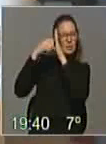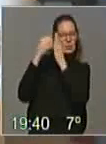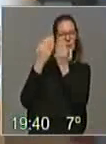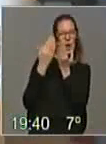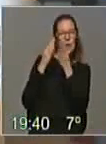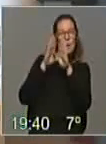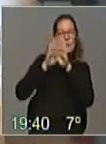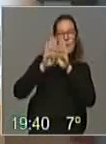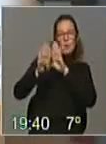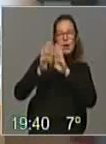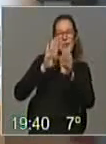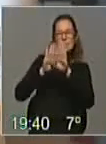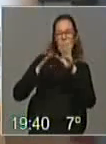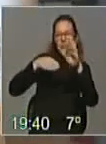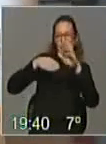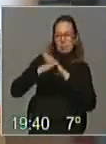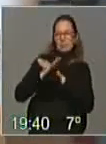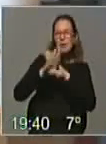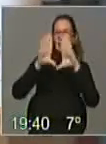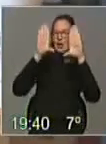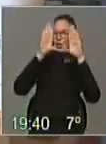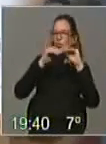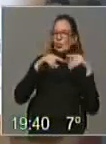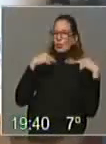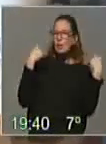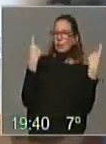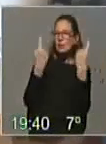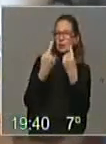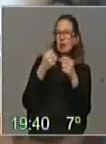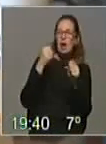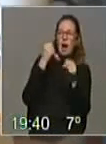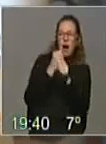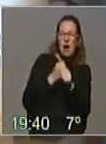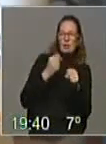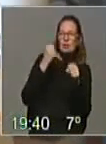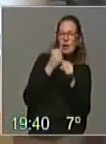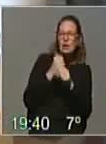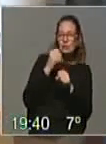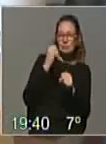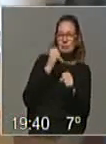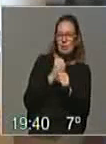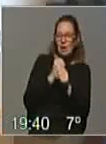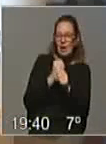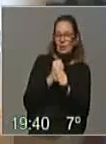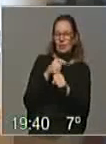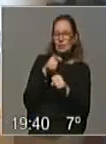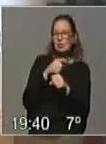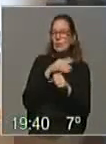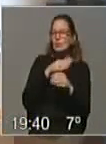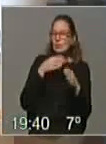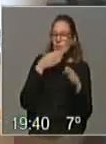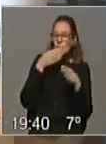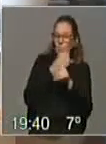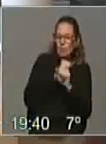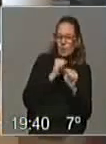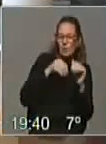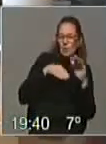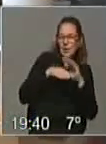puerta muy grande para que todos los profesionales que llevábamos muchos años trabajando en esta línea podamos